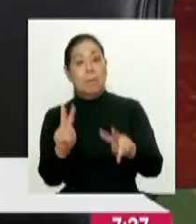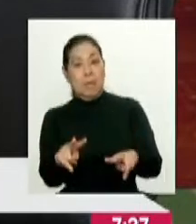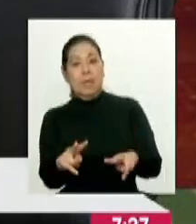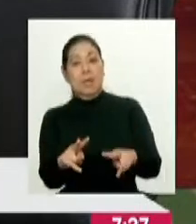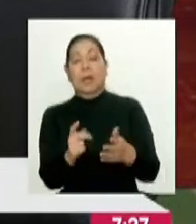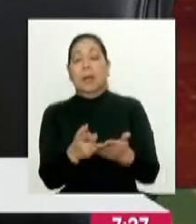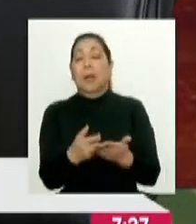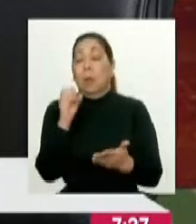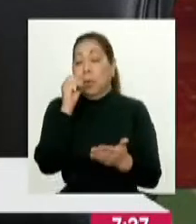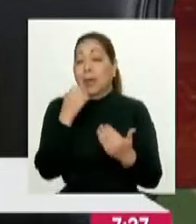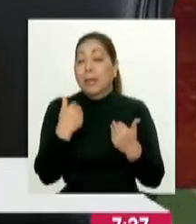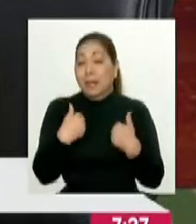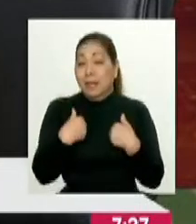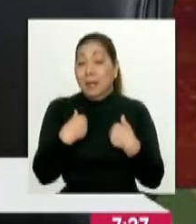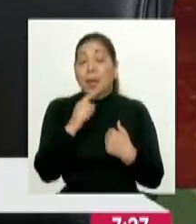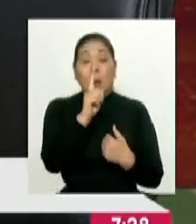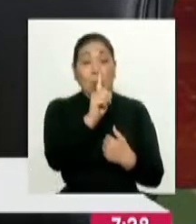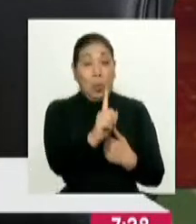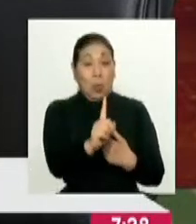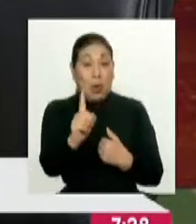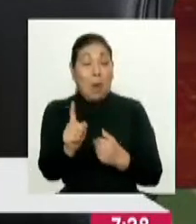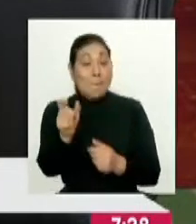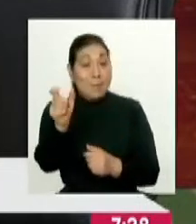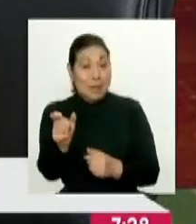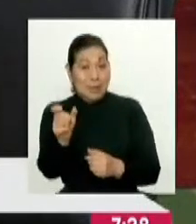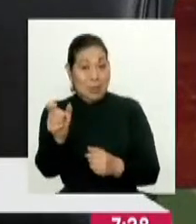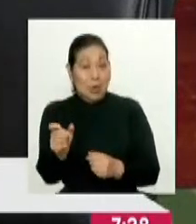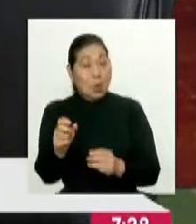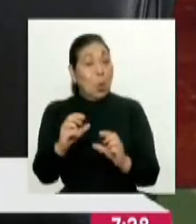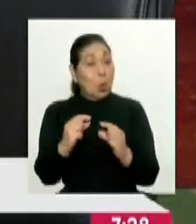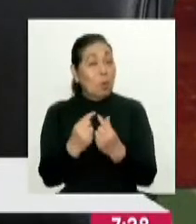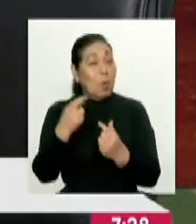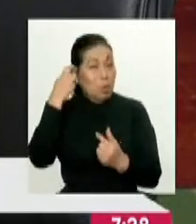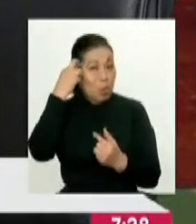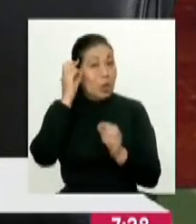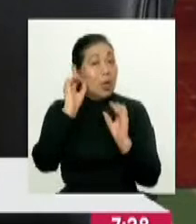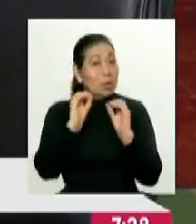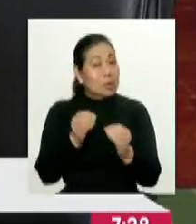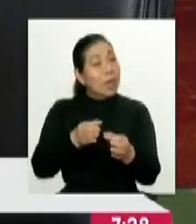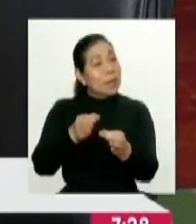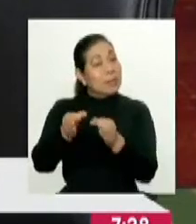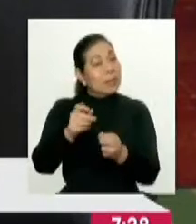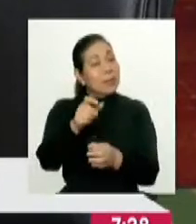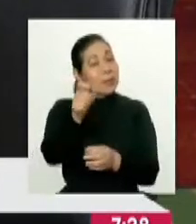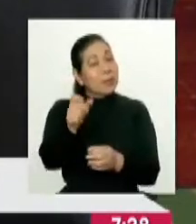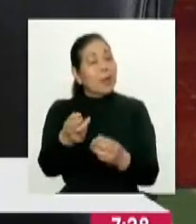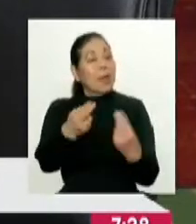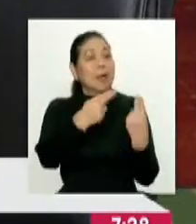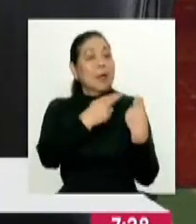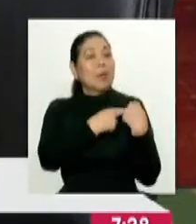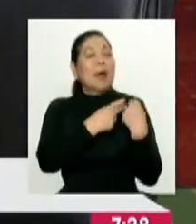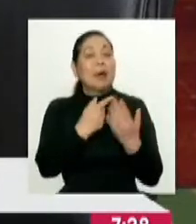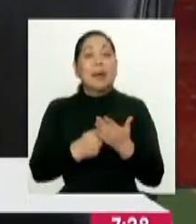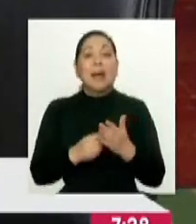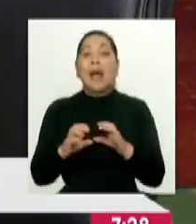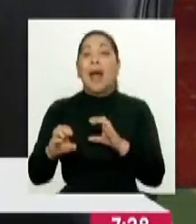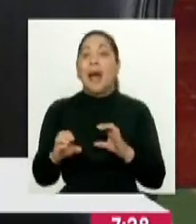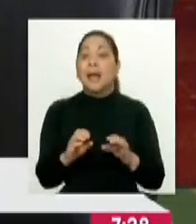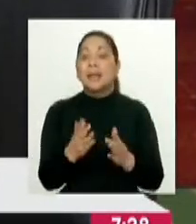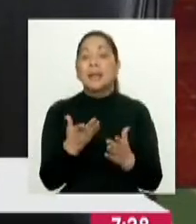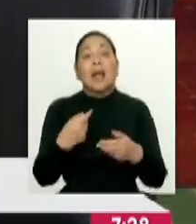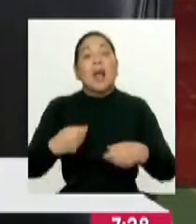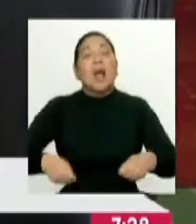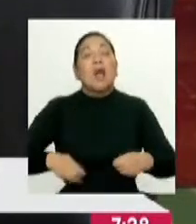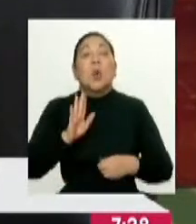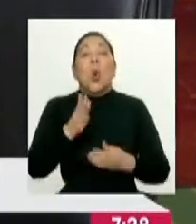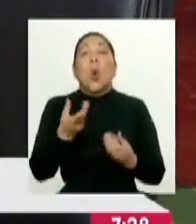Esta es la oportunidad que tienen candidatos y candidatas de organizaciones políticas de dar cuenta a la ciudadanía sobre esa responsabilidad en el ejercicio del